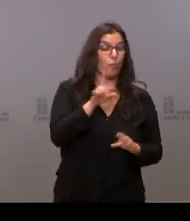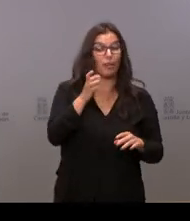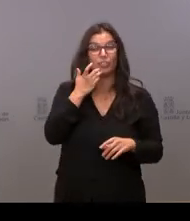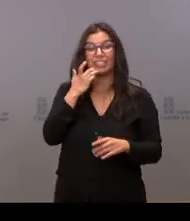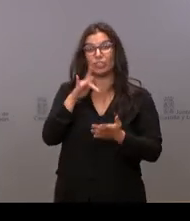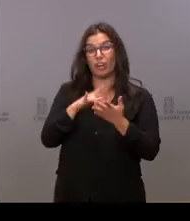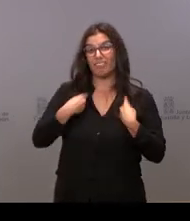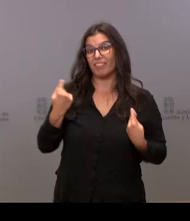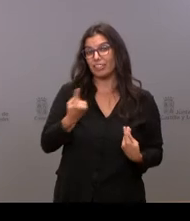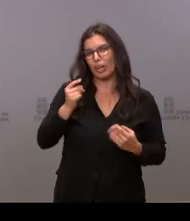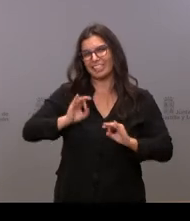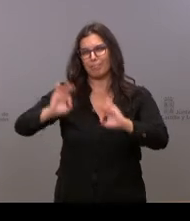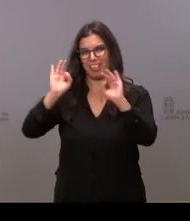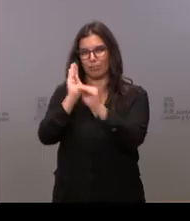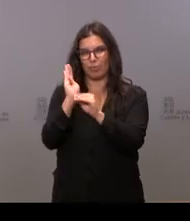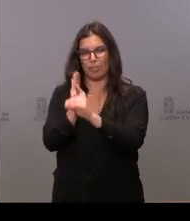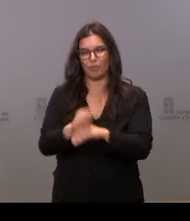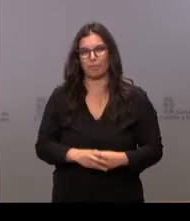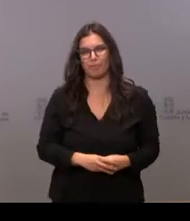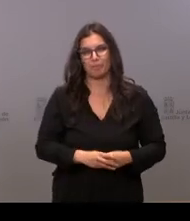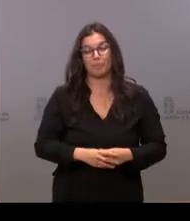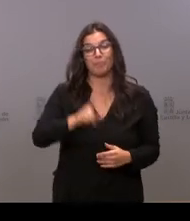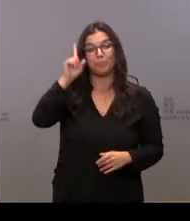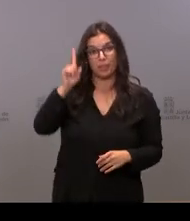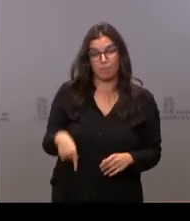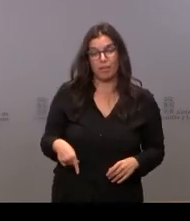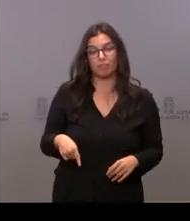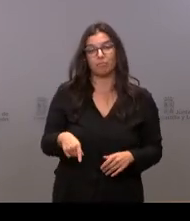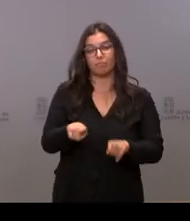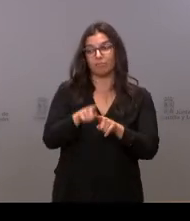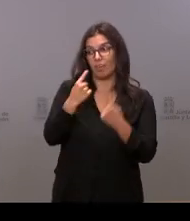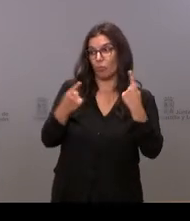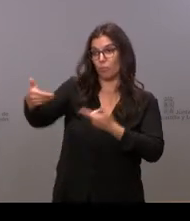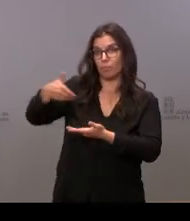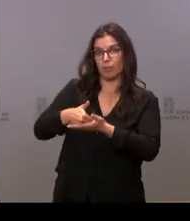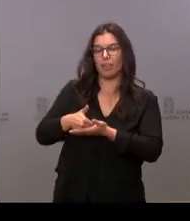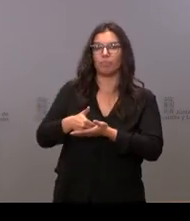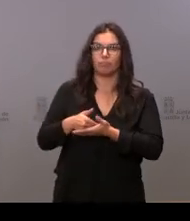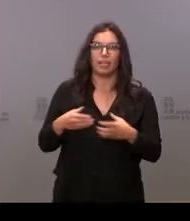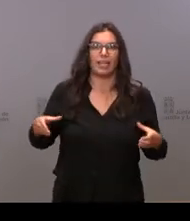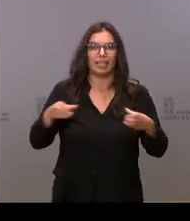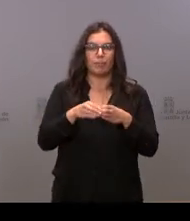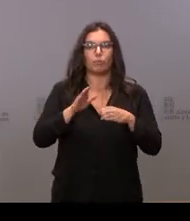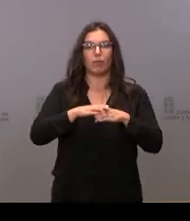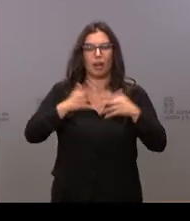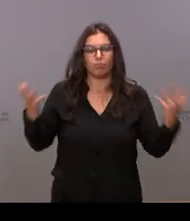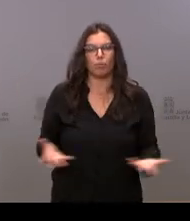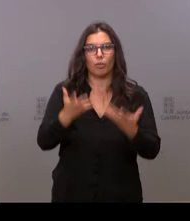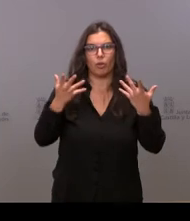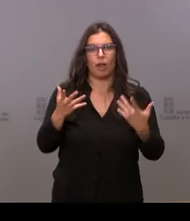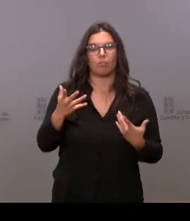viven en soledad especialmente. Y también, como se nos pedía, equipos para la promoción de la autonomía